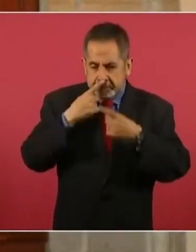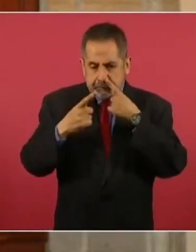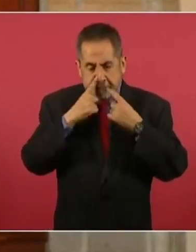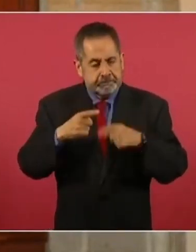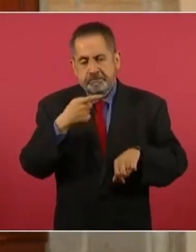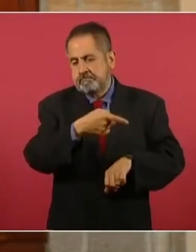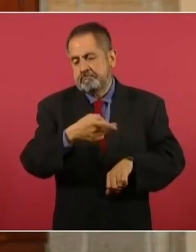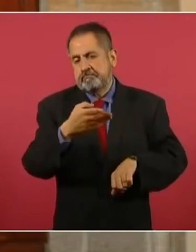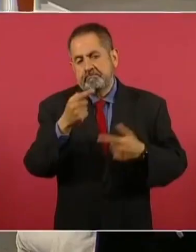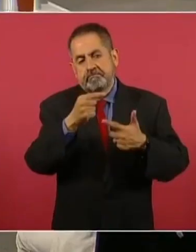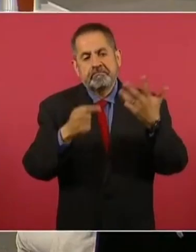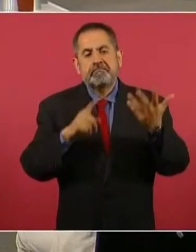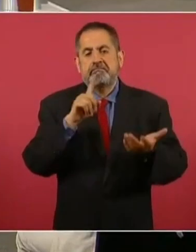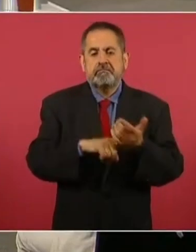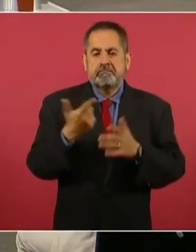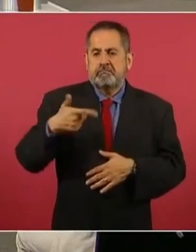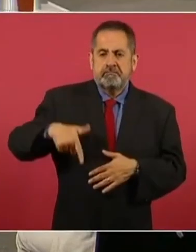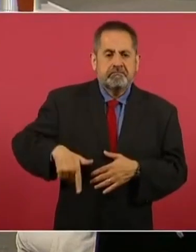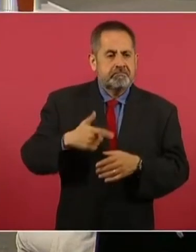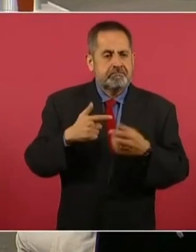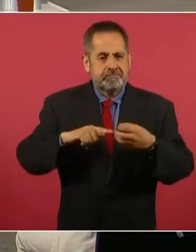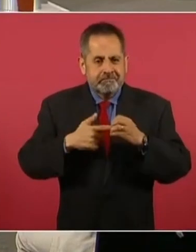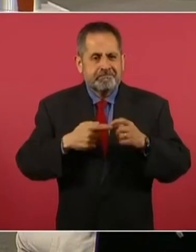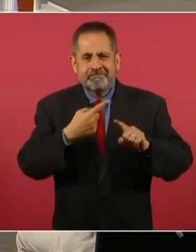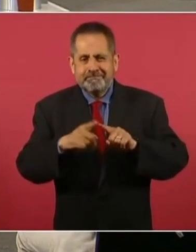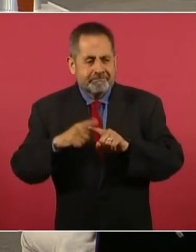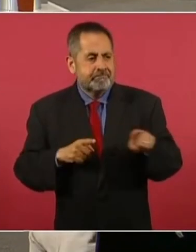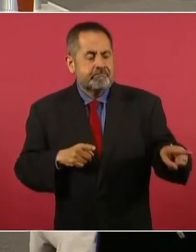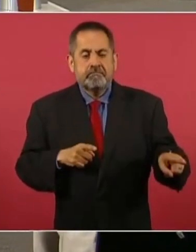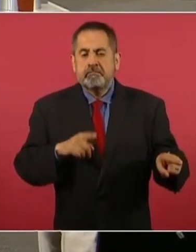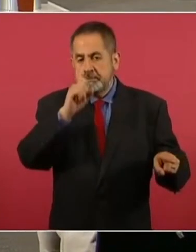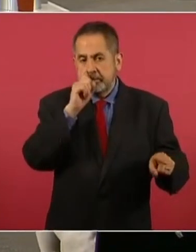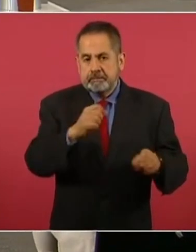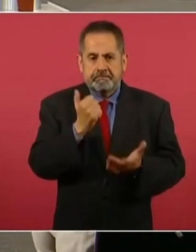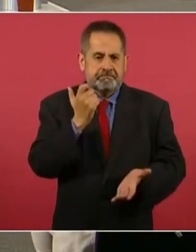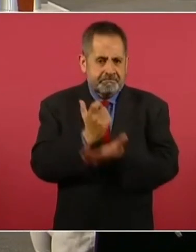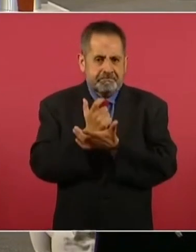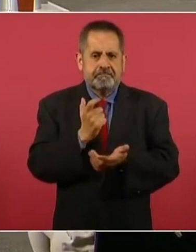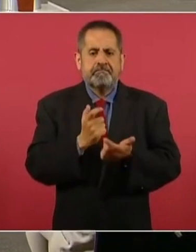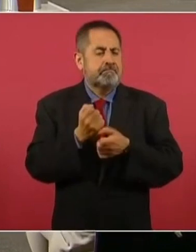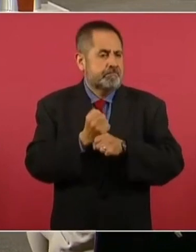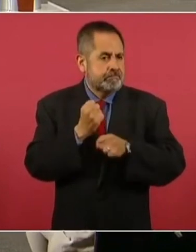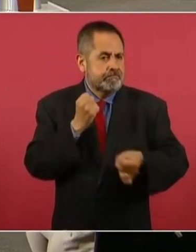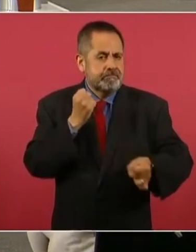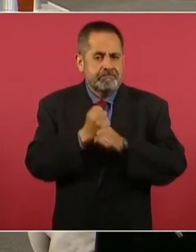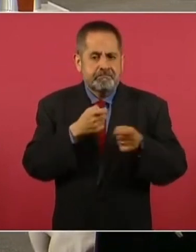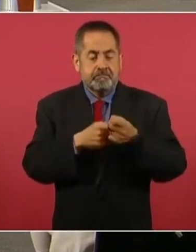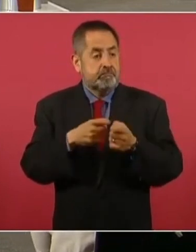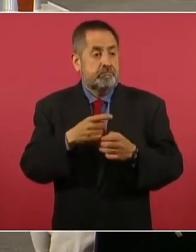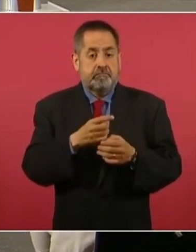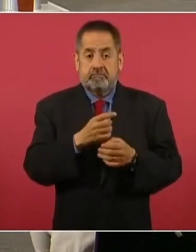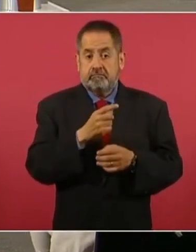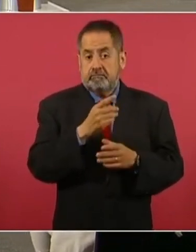imputaron los delitos de portación de arma de fuego, posesión de cartuchos, cargadores de uso exclusivo del